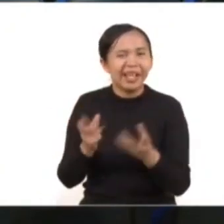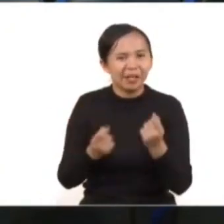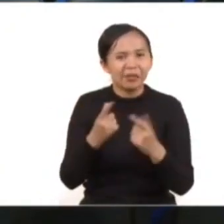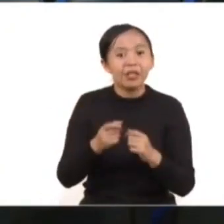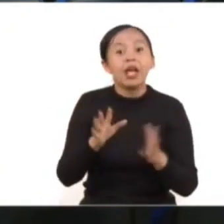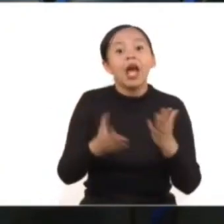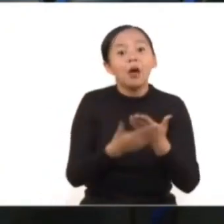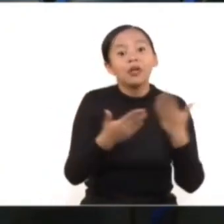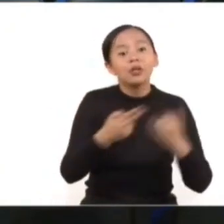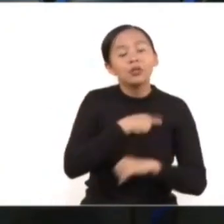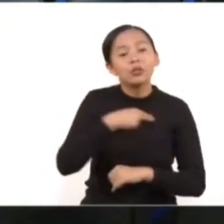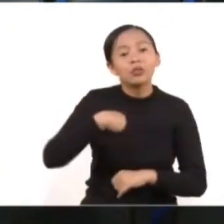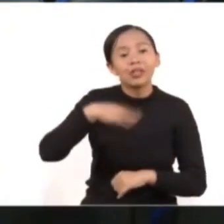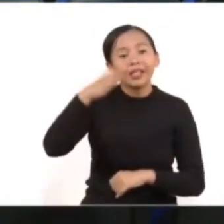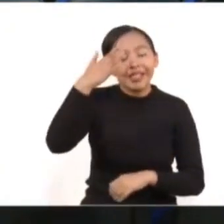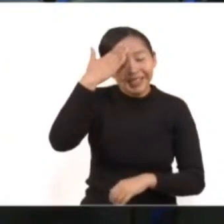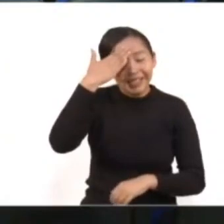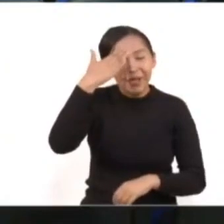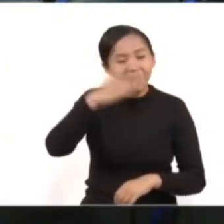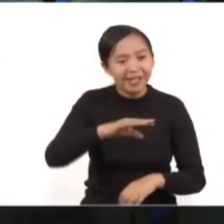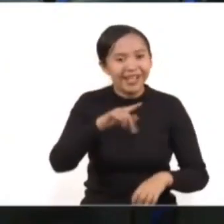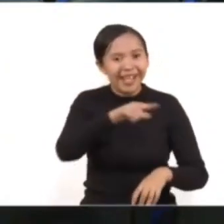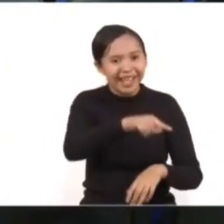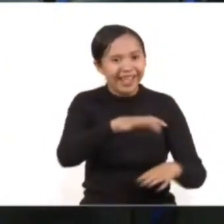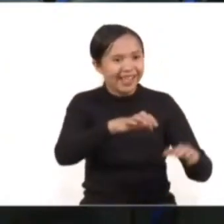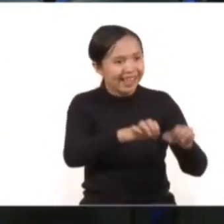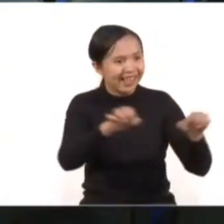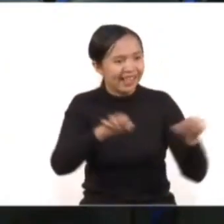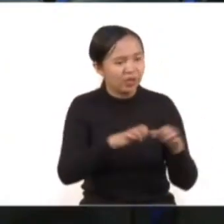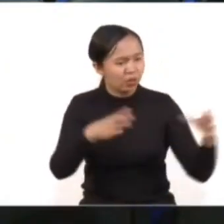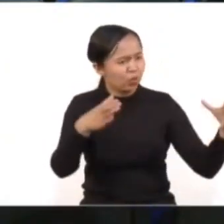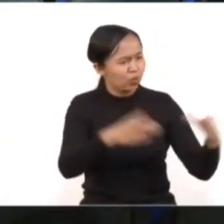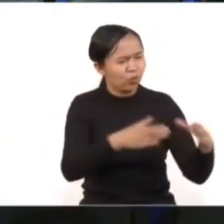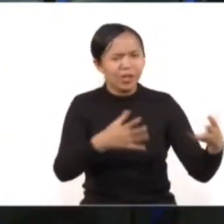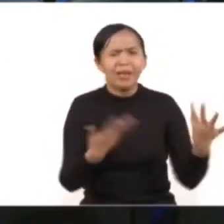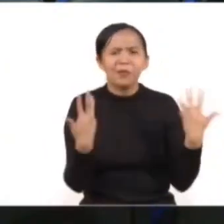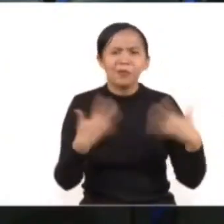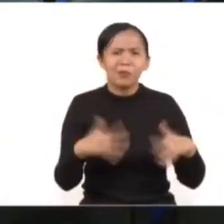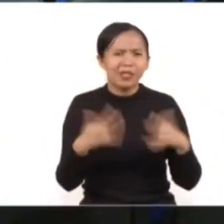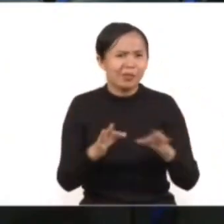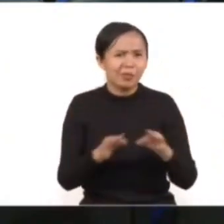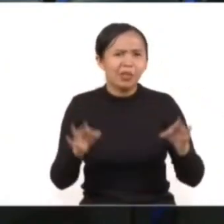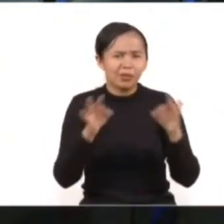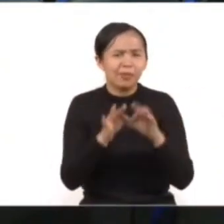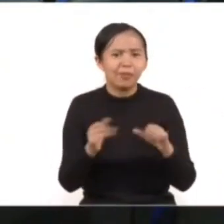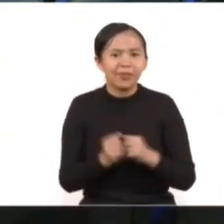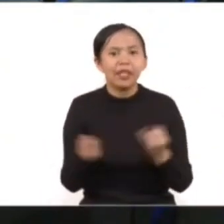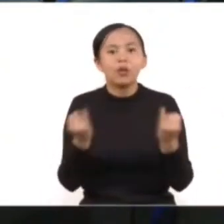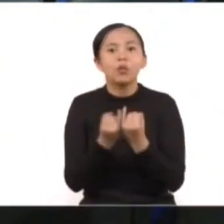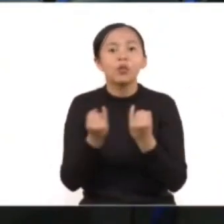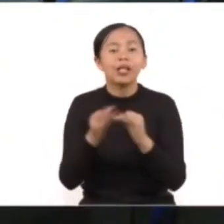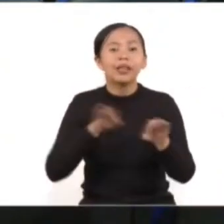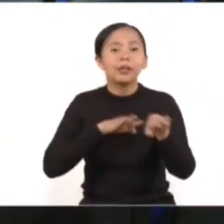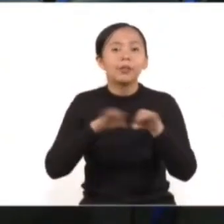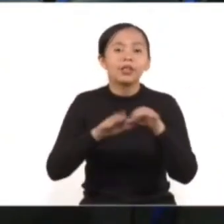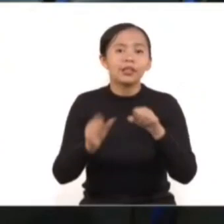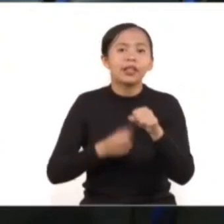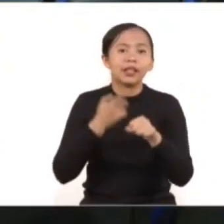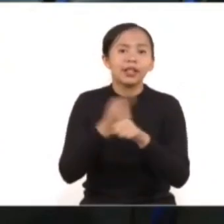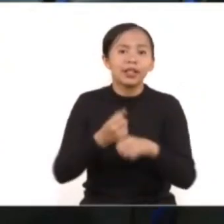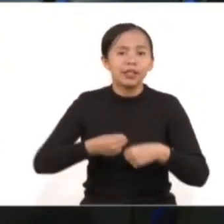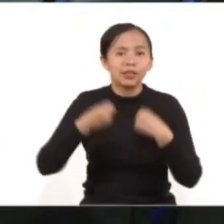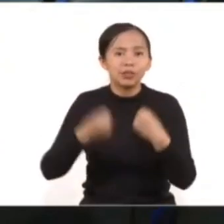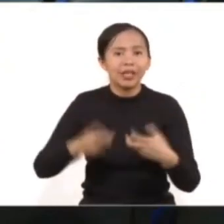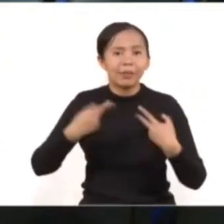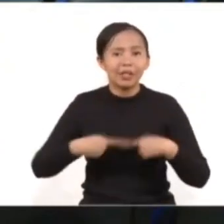usted y saber que somos parte de un mismo equipo de trabajo en la medida que ustedes nos lo permiten a nosotros. Y también, por supuesto, el trabajo de la Secretaría de Seguridad